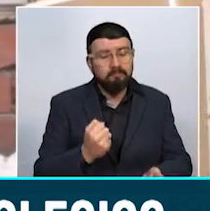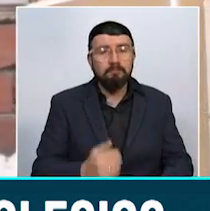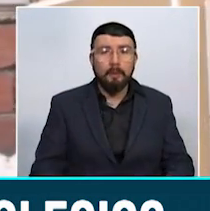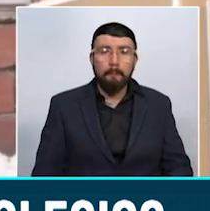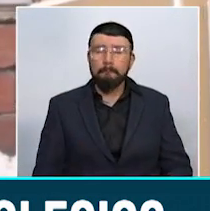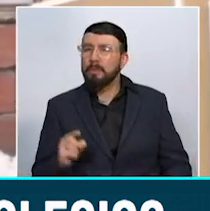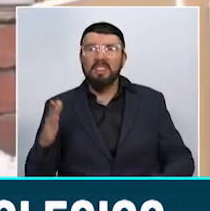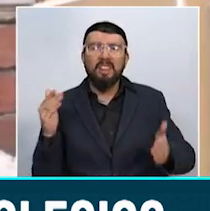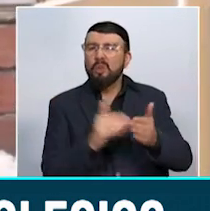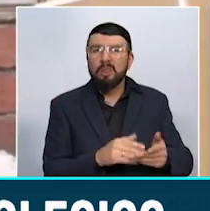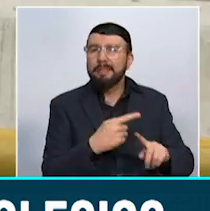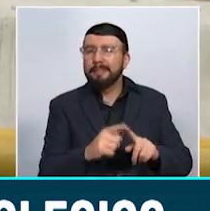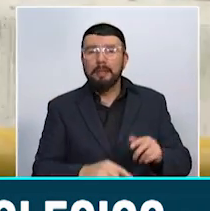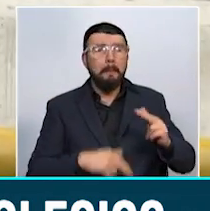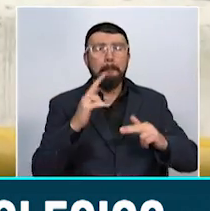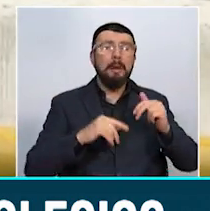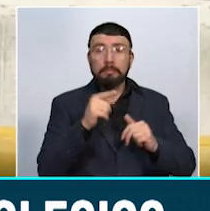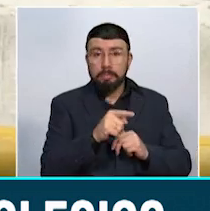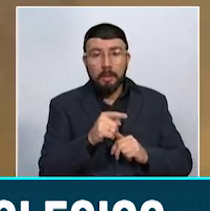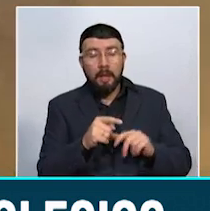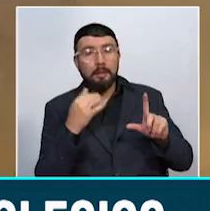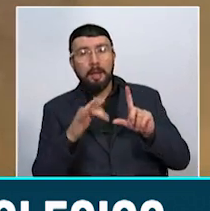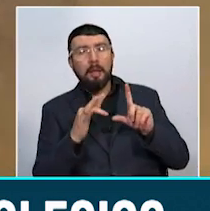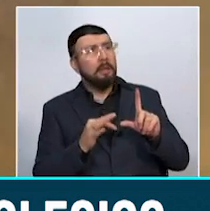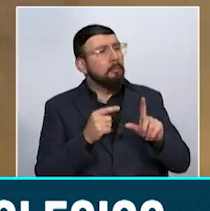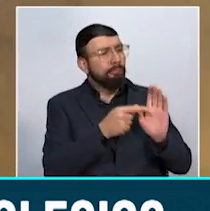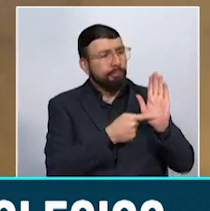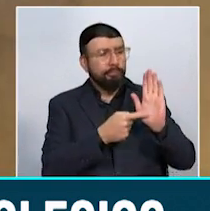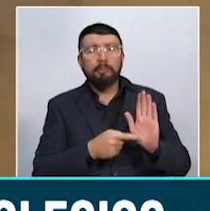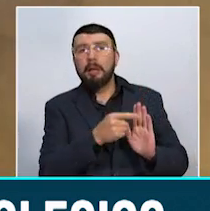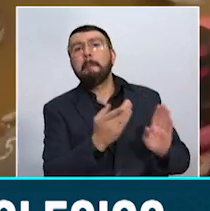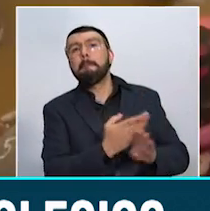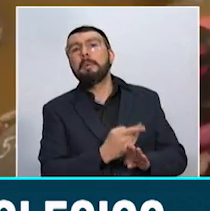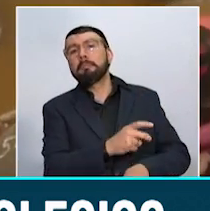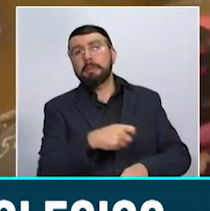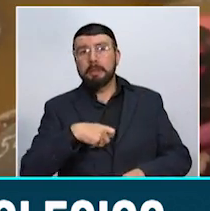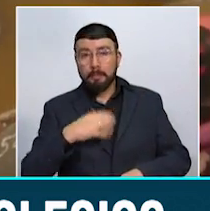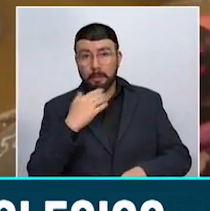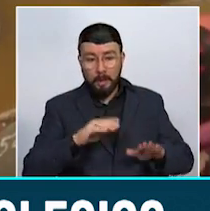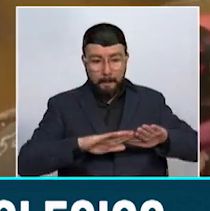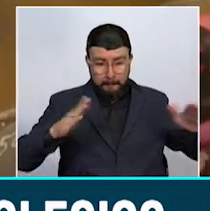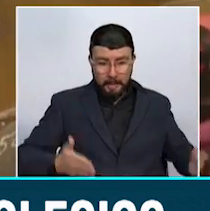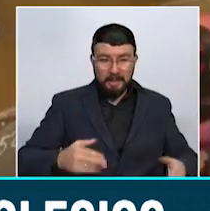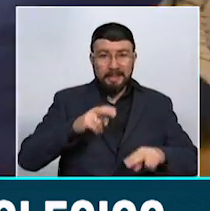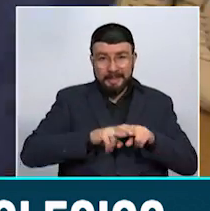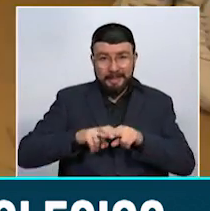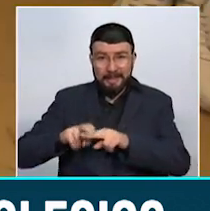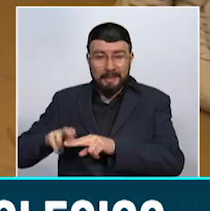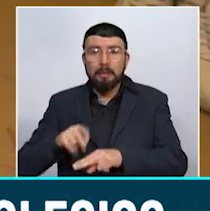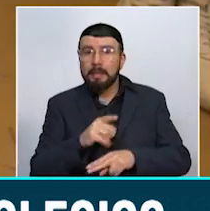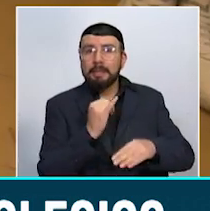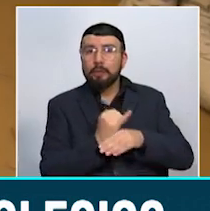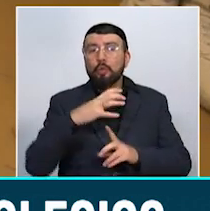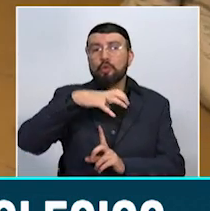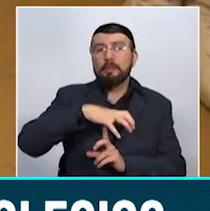denuncias en materia de infraestructura educativa, Telecafé Noticias expuso la problemática que se vive con las mesas y sillas del plantel del Instituto Chipre.